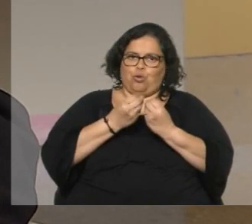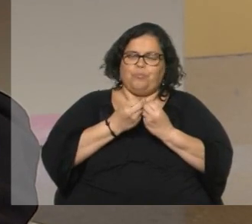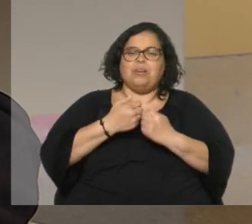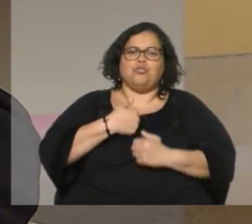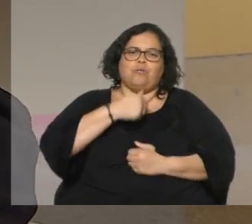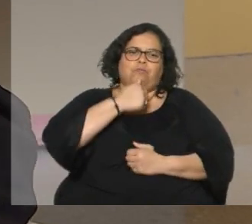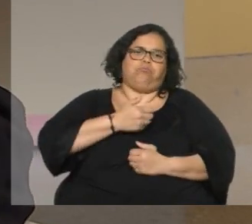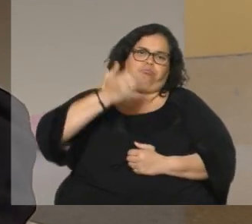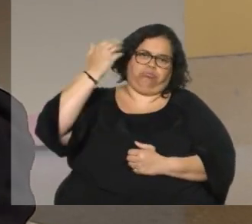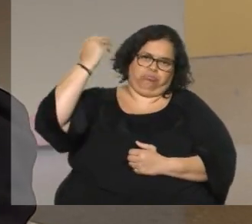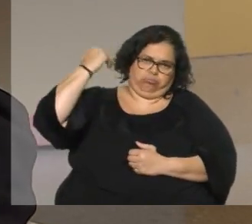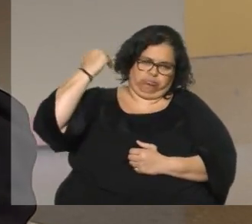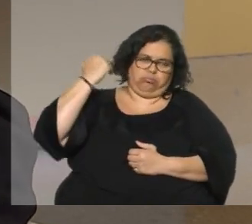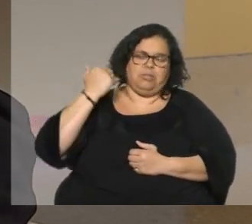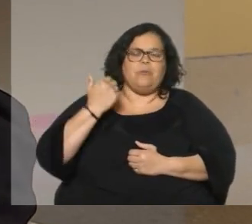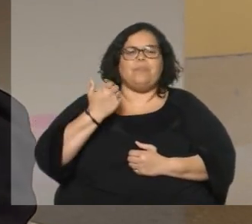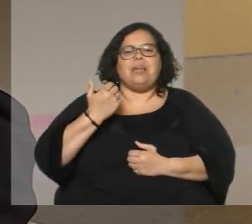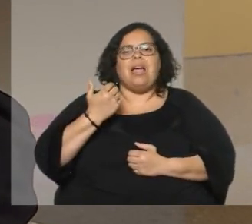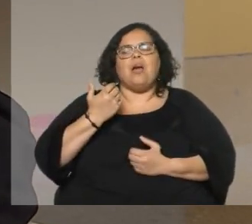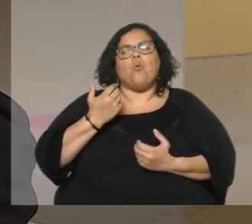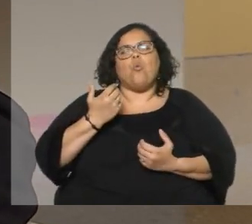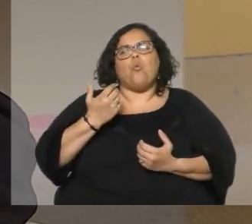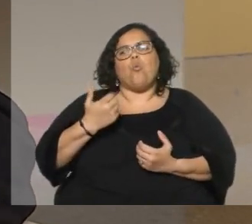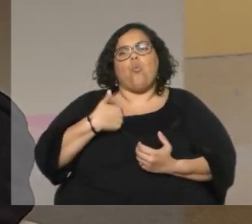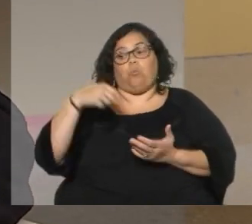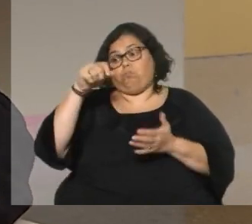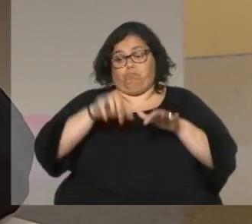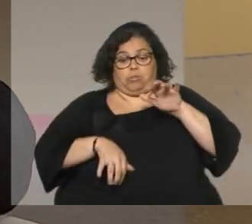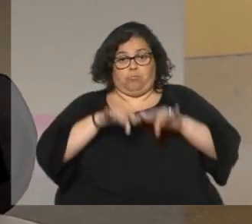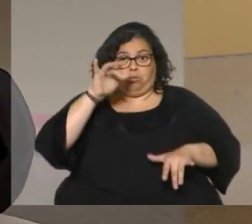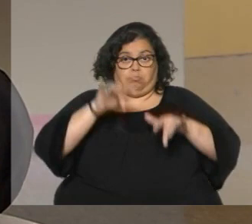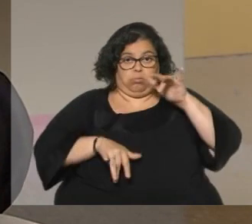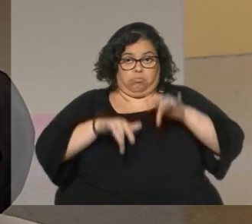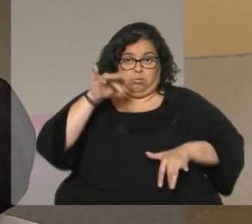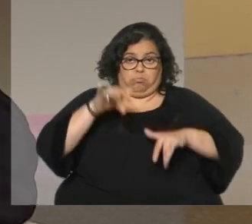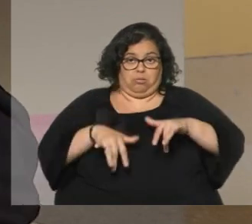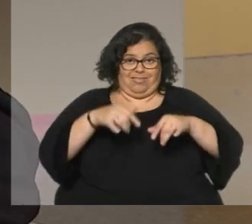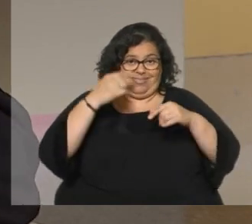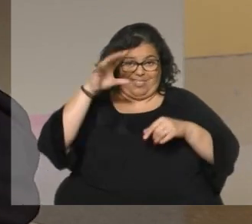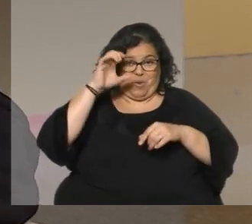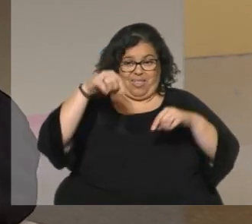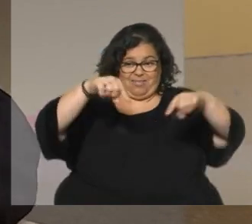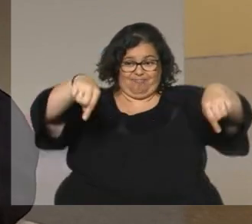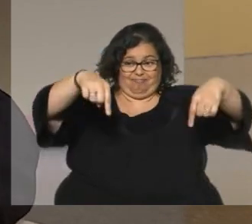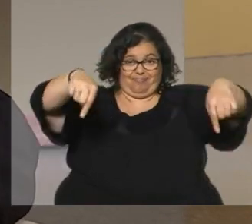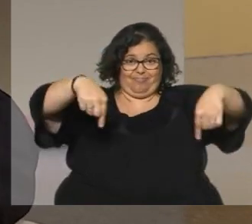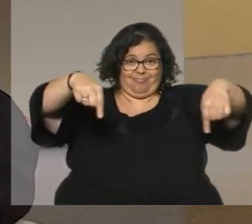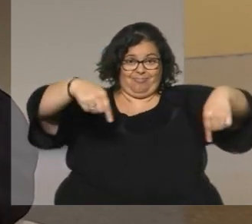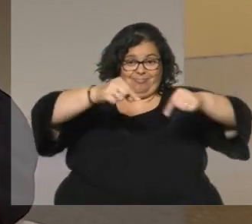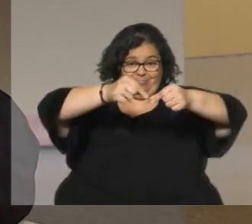bueno, muchos de ustedes también lo serán en que vos estabas escribiendo a máquina con aquella cintita que te